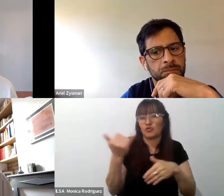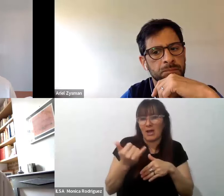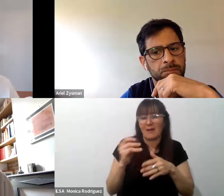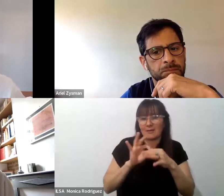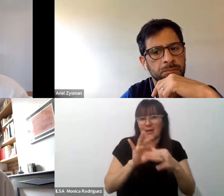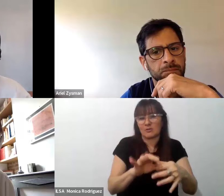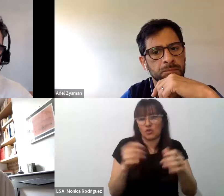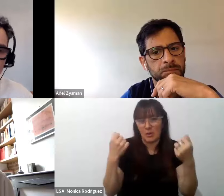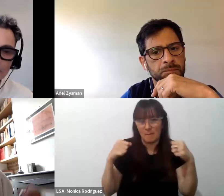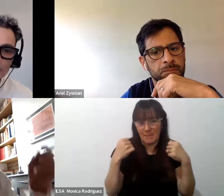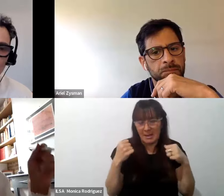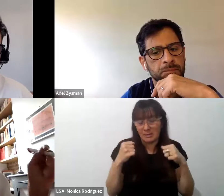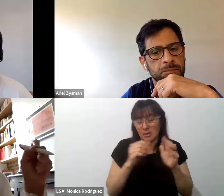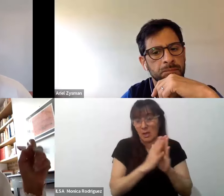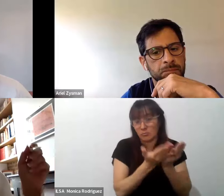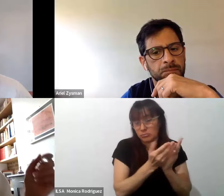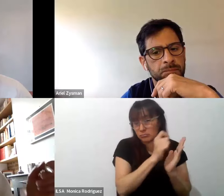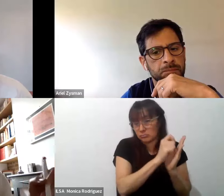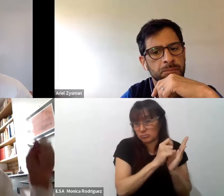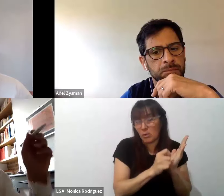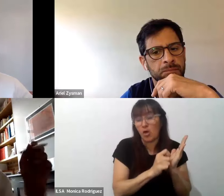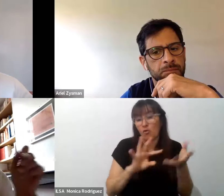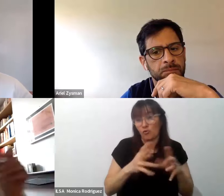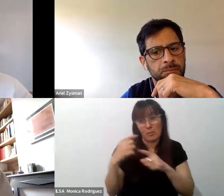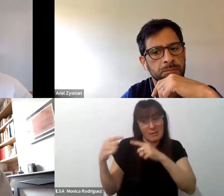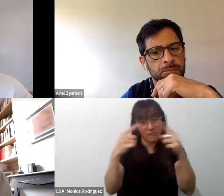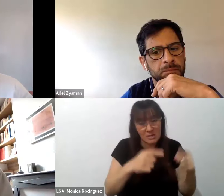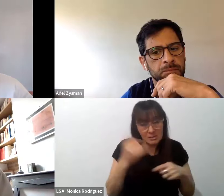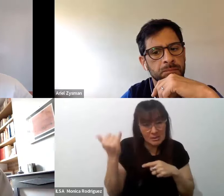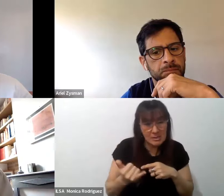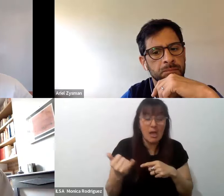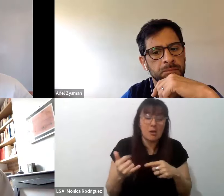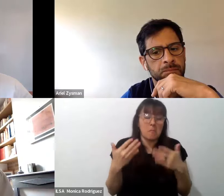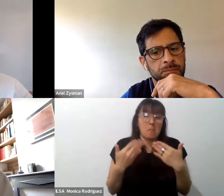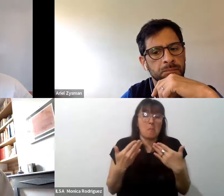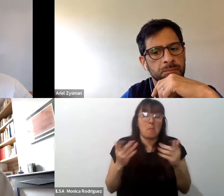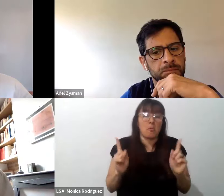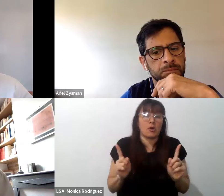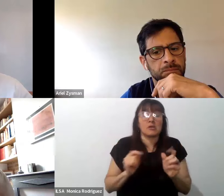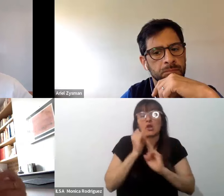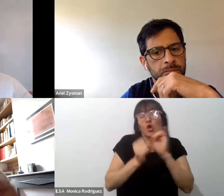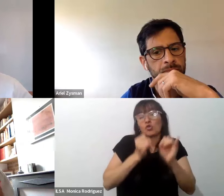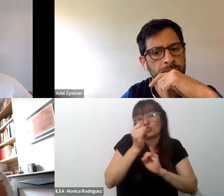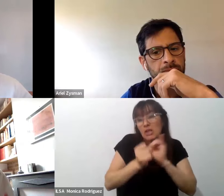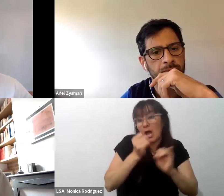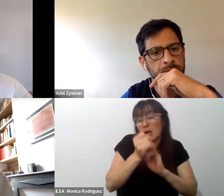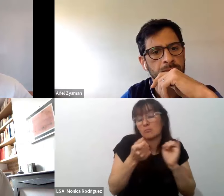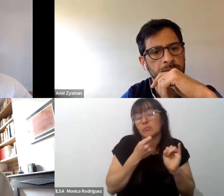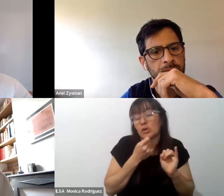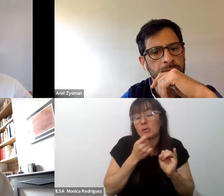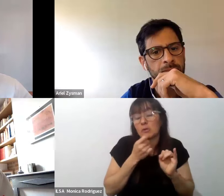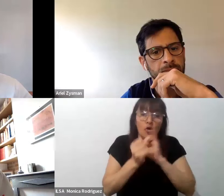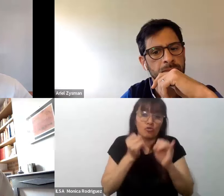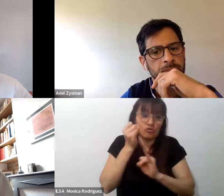narrativa autobiográfica puede hacerse de formas diferentes puede ser simplemente contar que